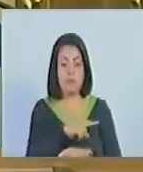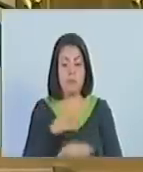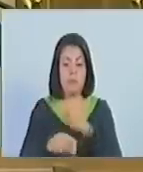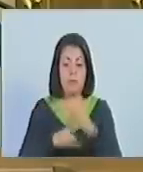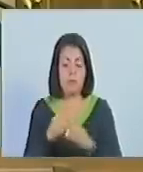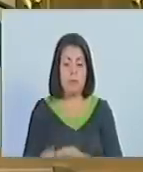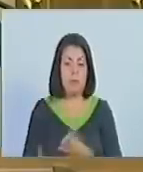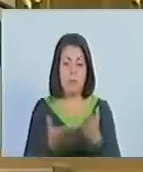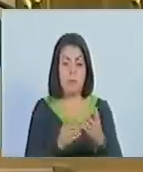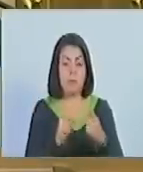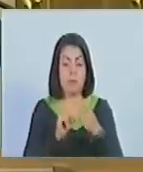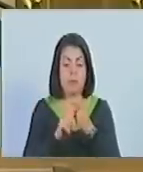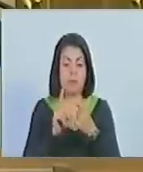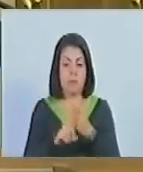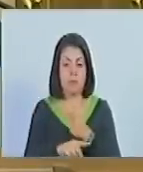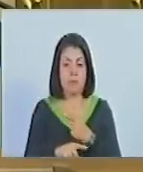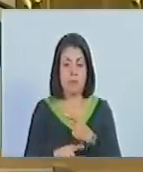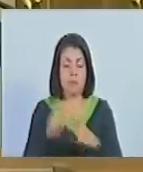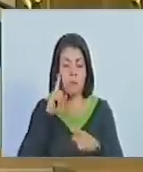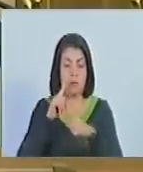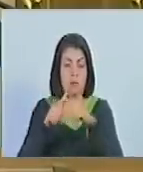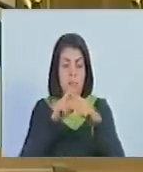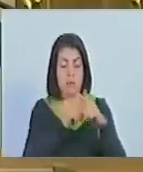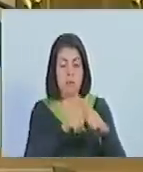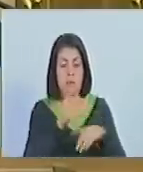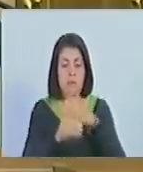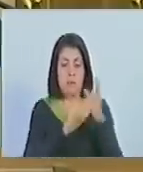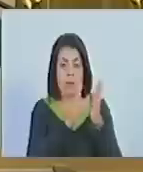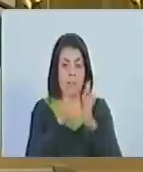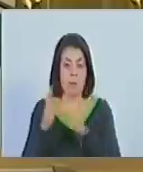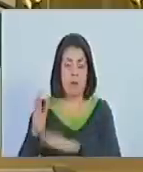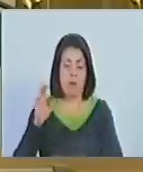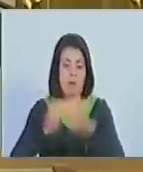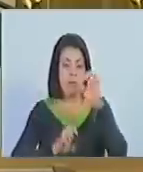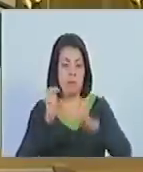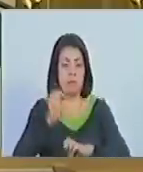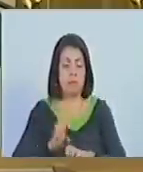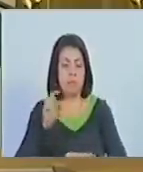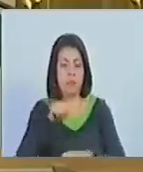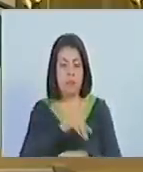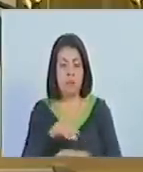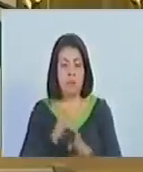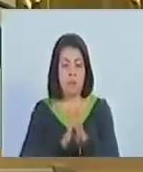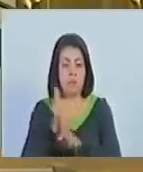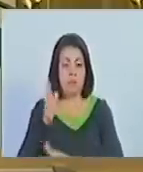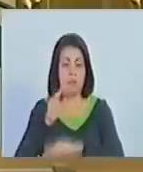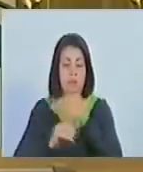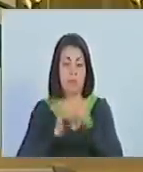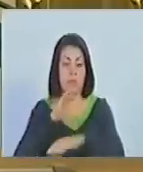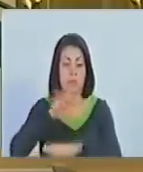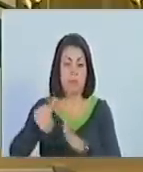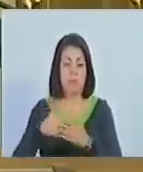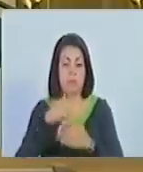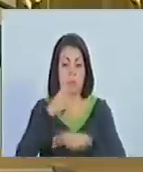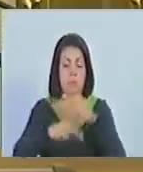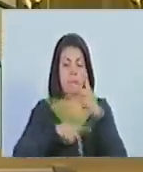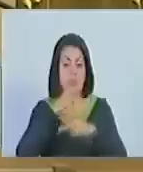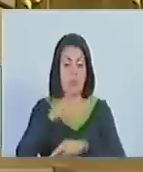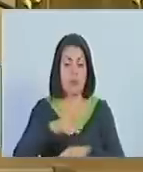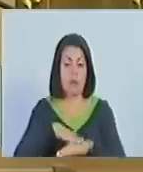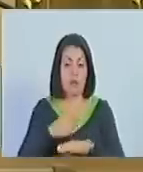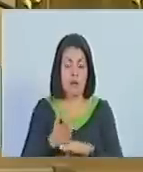atribuciones. Uno, diseñar, coordinar y realizar el seguimiento y evaluación de las políticas,